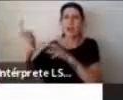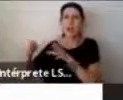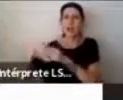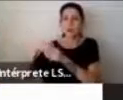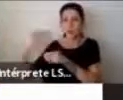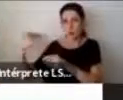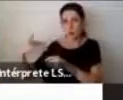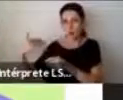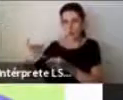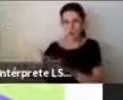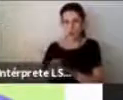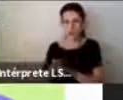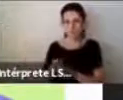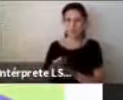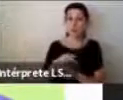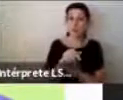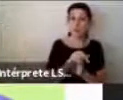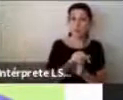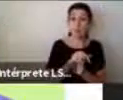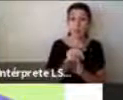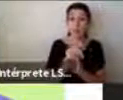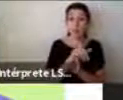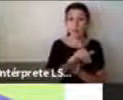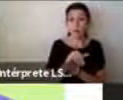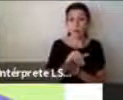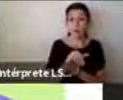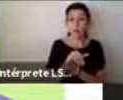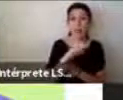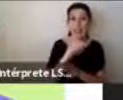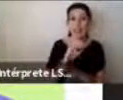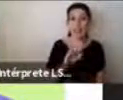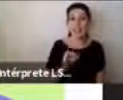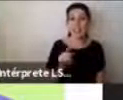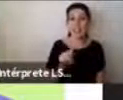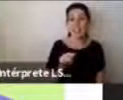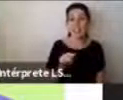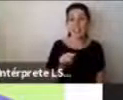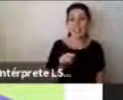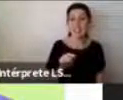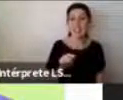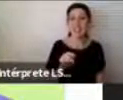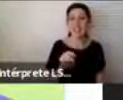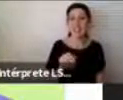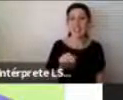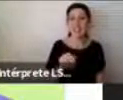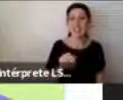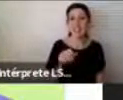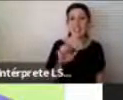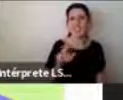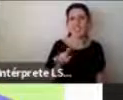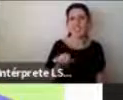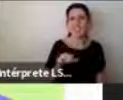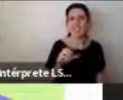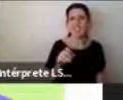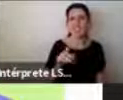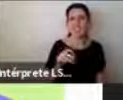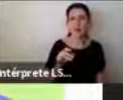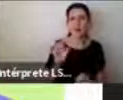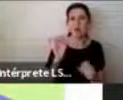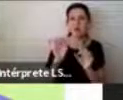luego tenemos el cuento de Chris y las escarchas de colores que habla sobre la discapacidad intelectual